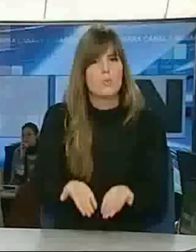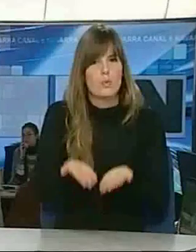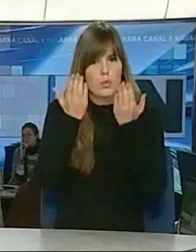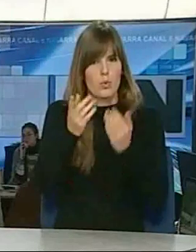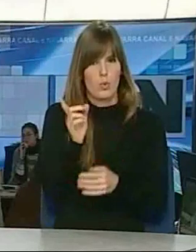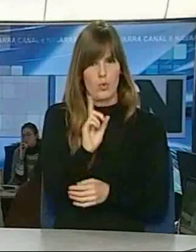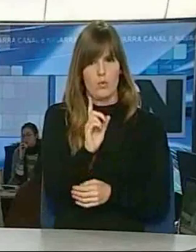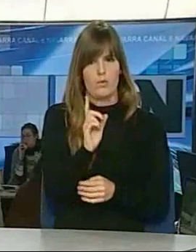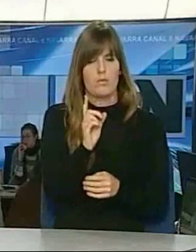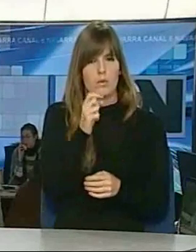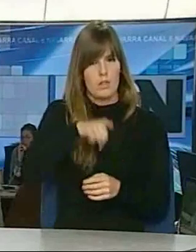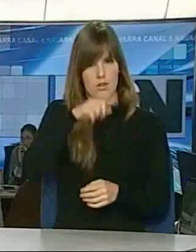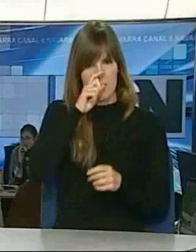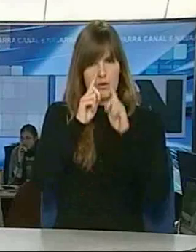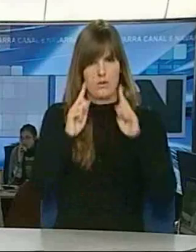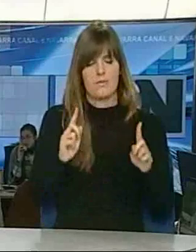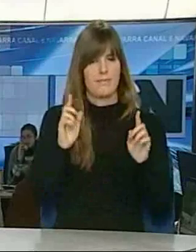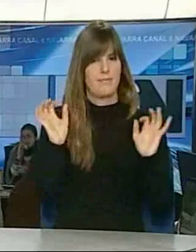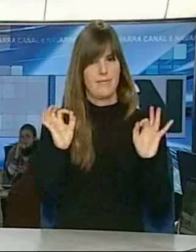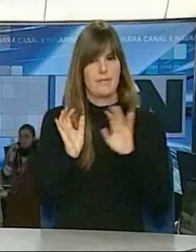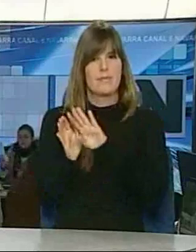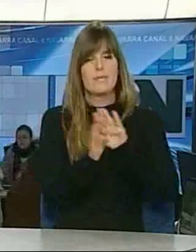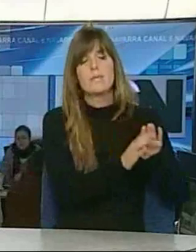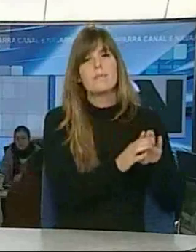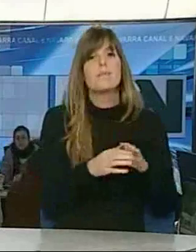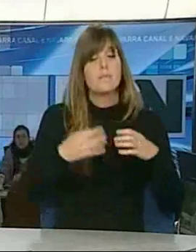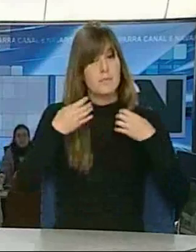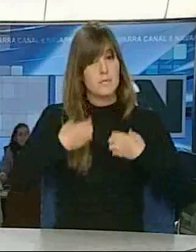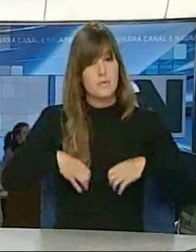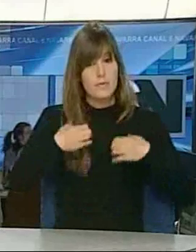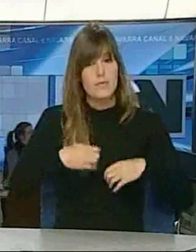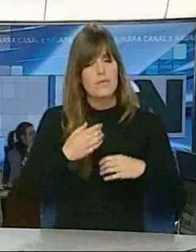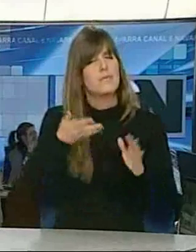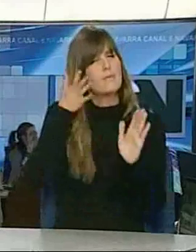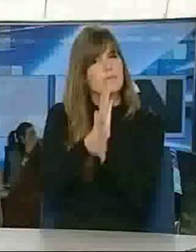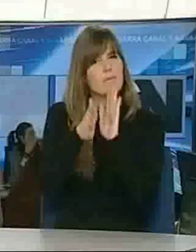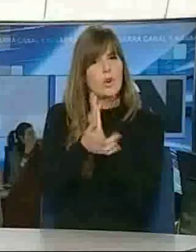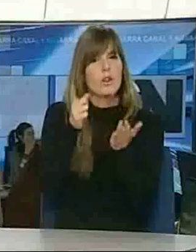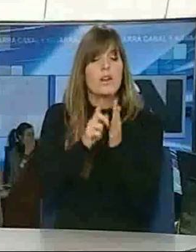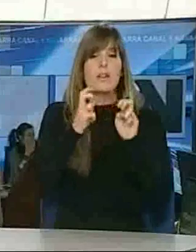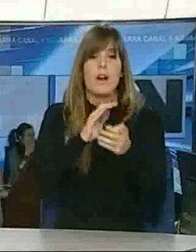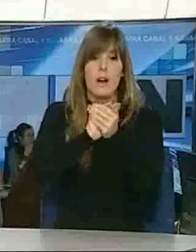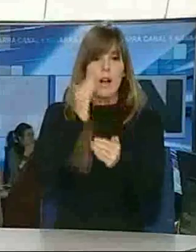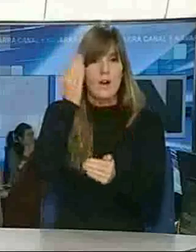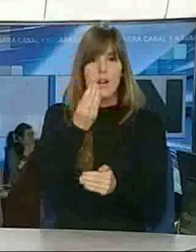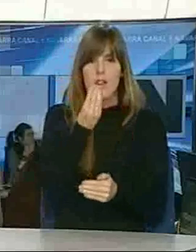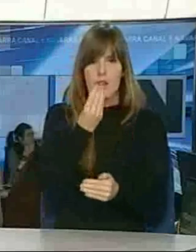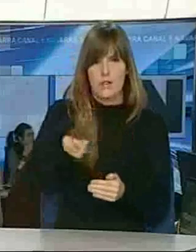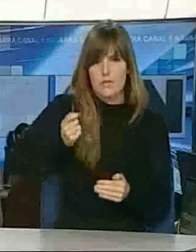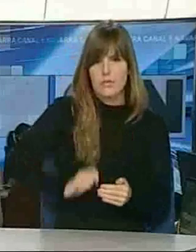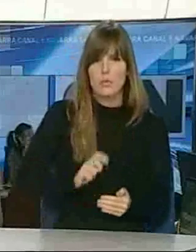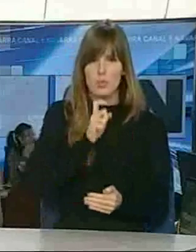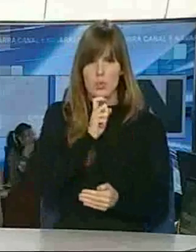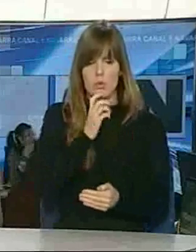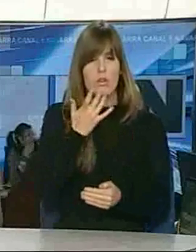tiene competencia en este año. Barcina ha respondido una vez más a las dietas cobradas por Caja Navarra y ha defendido que en ningún caso